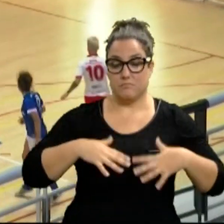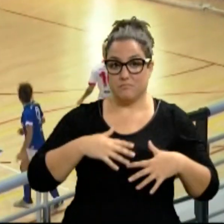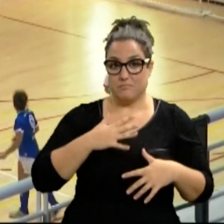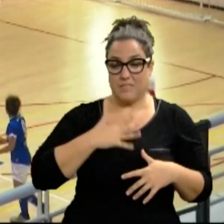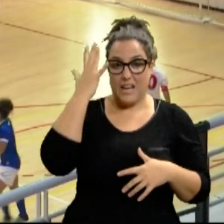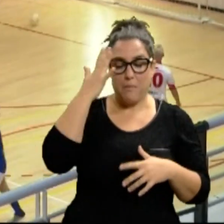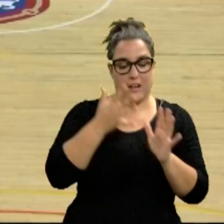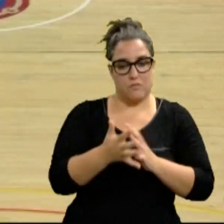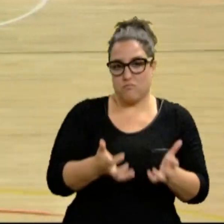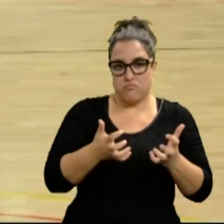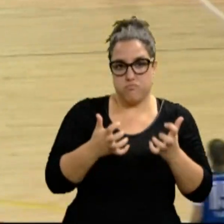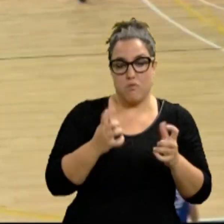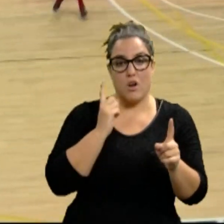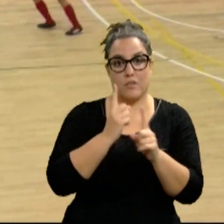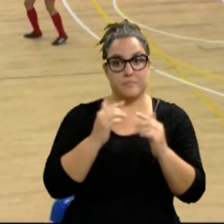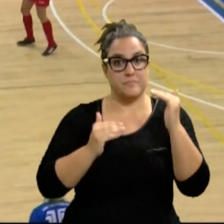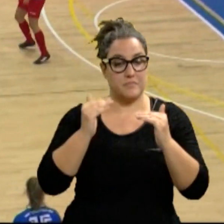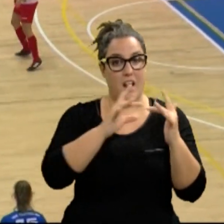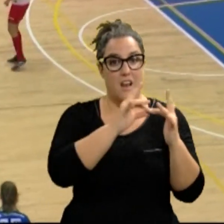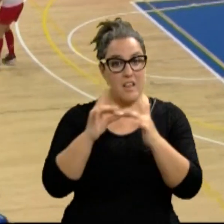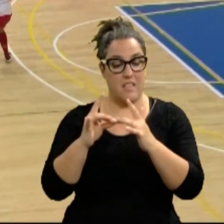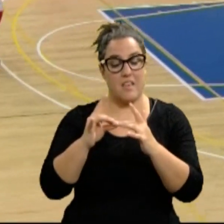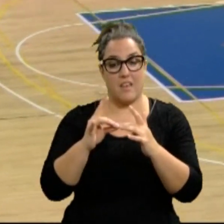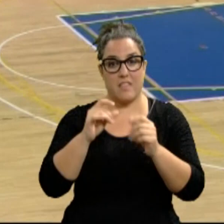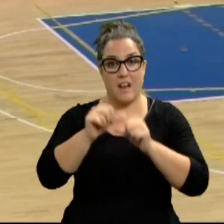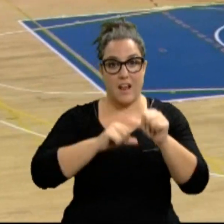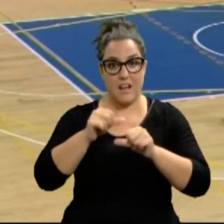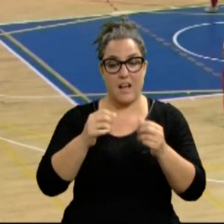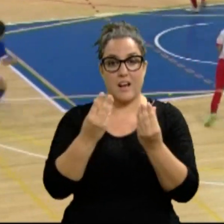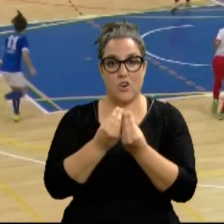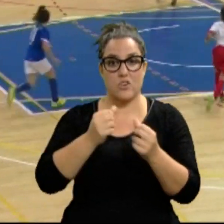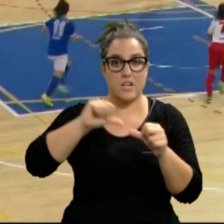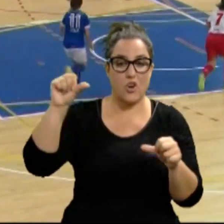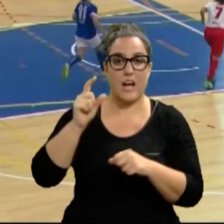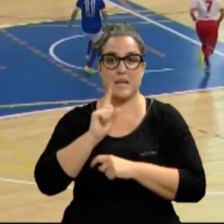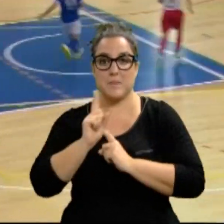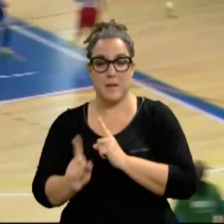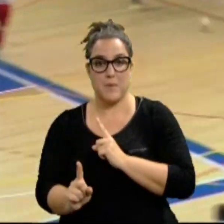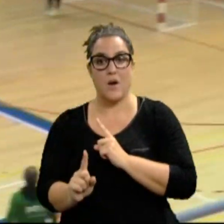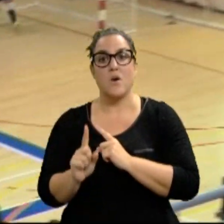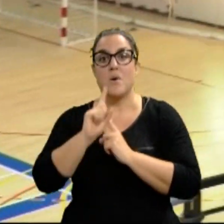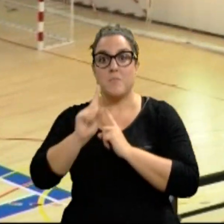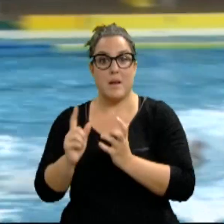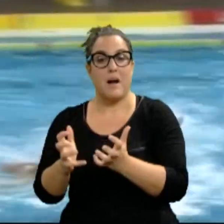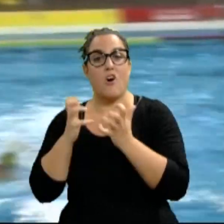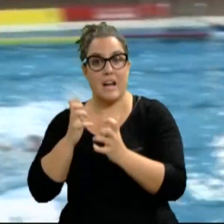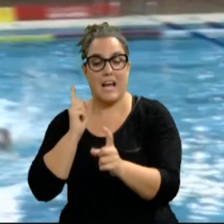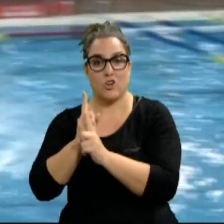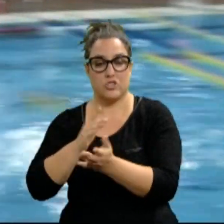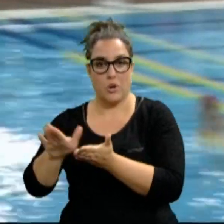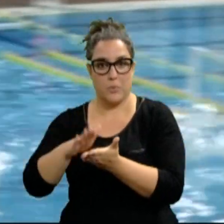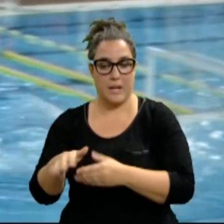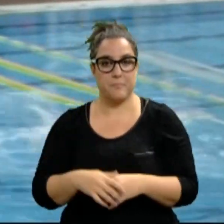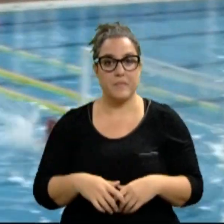colideran la Liga junto al Promesa de Riojano y el Gora Bilbo. Precisamente este equipo ganó en su pista a la Orvina por 2-1. El club